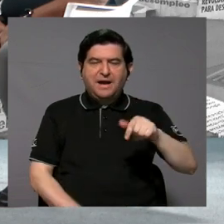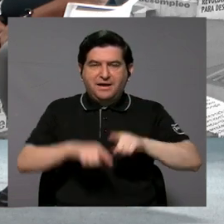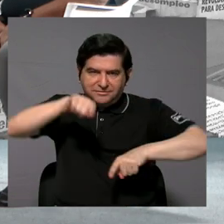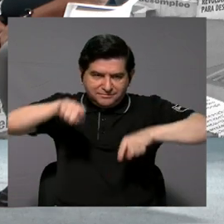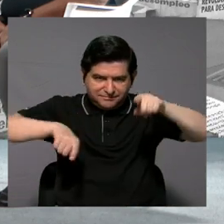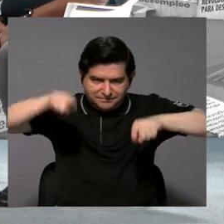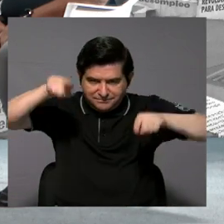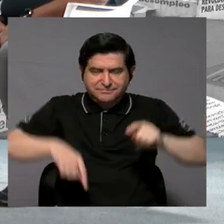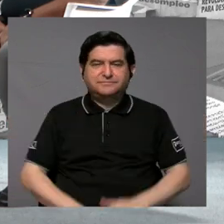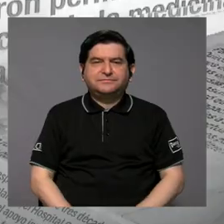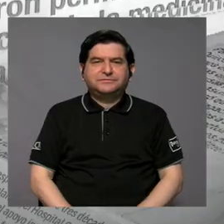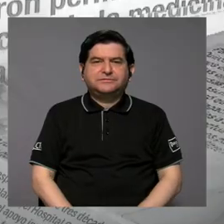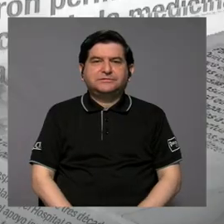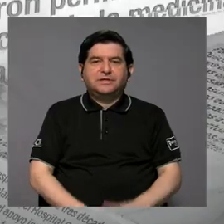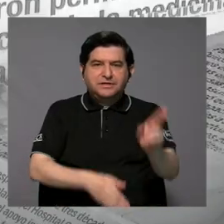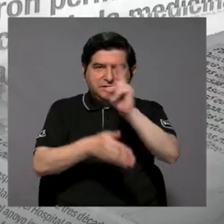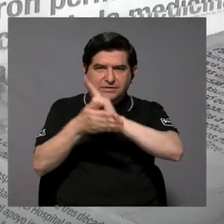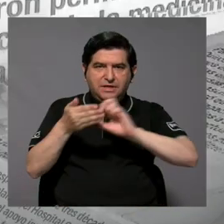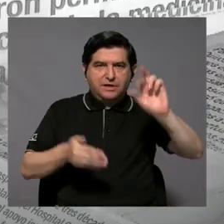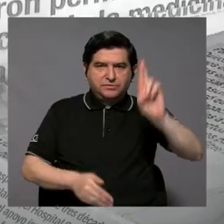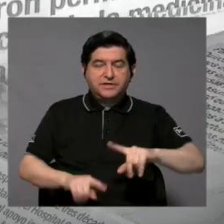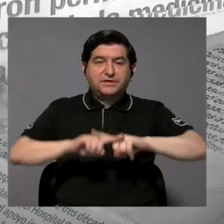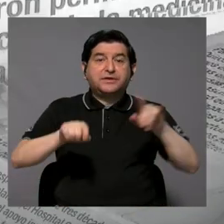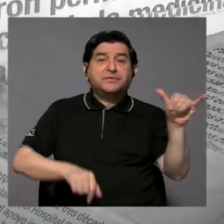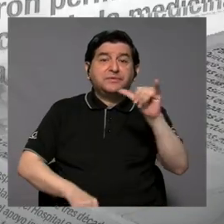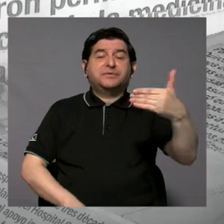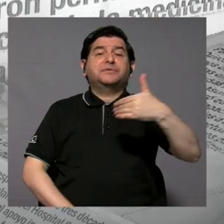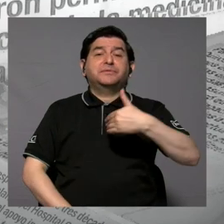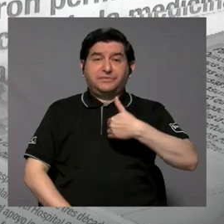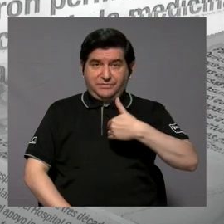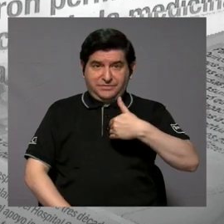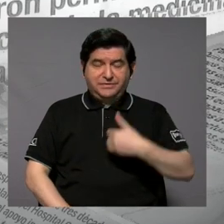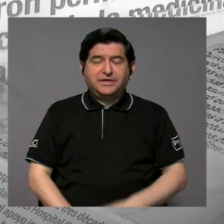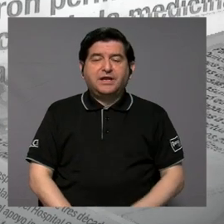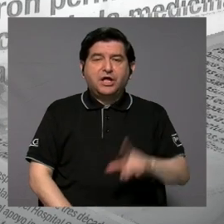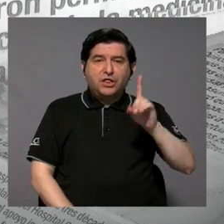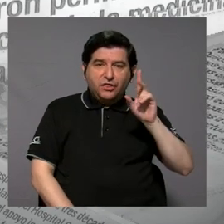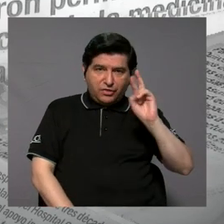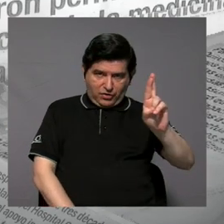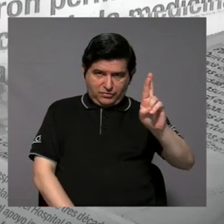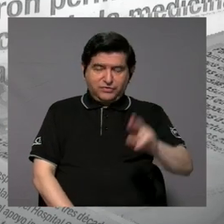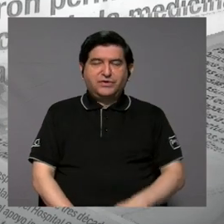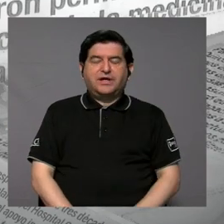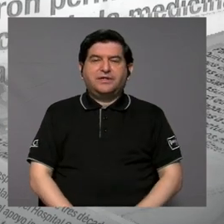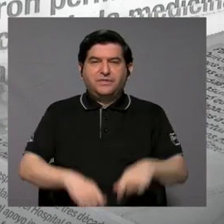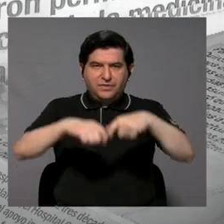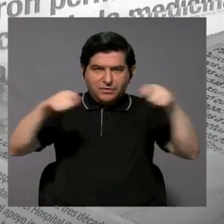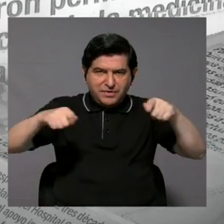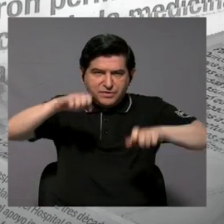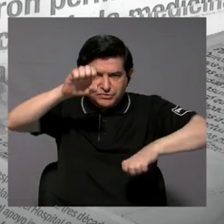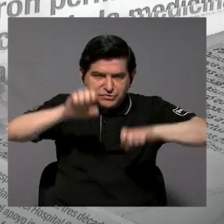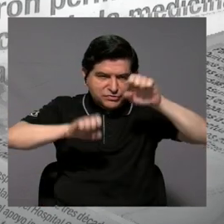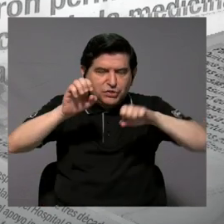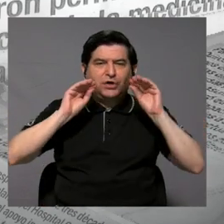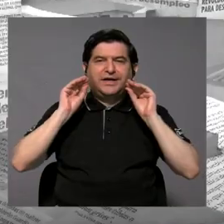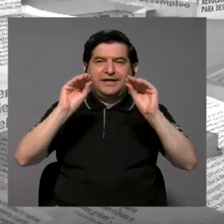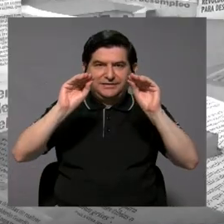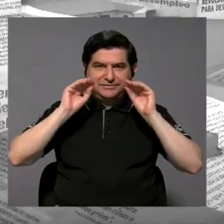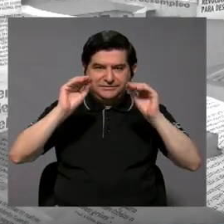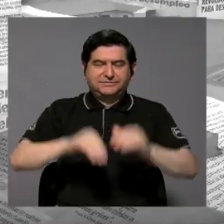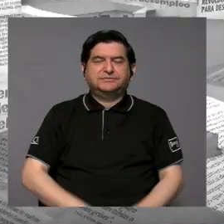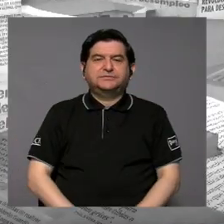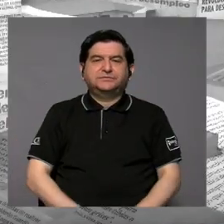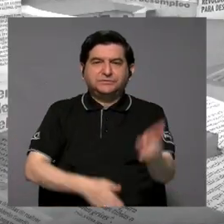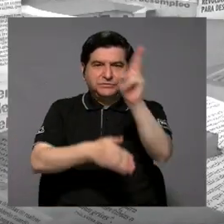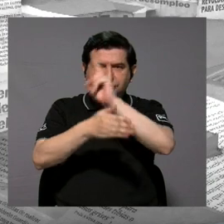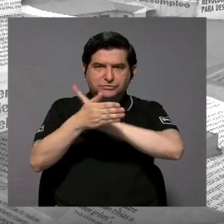estadística de la Universidad de Costa Rica, pero también tiene un doctorado en medición y evaluación educativa de